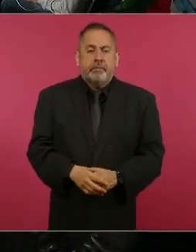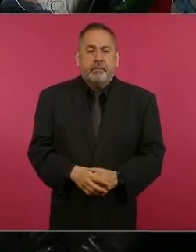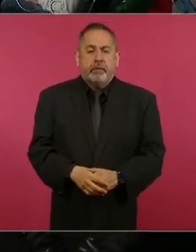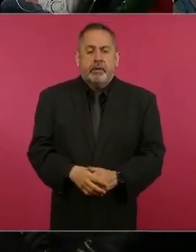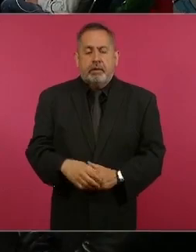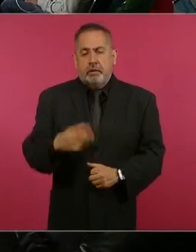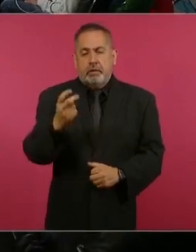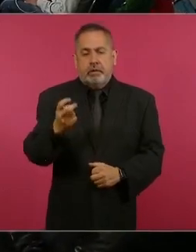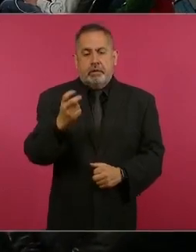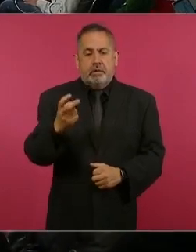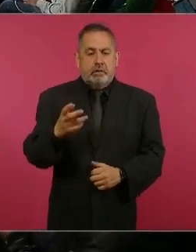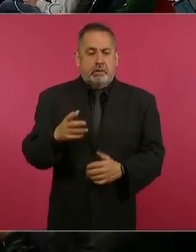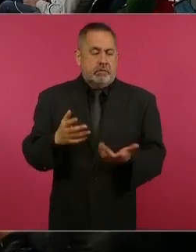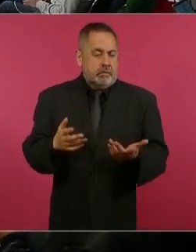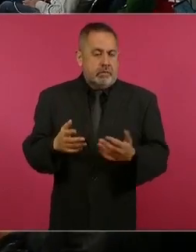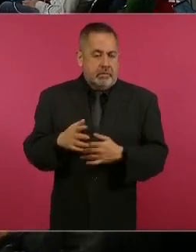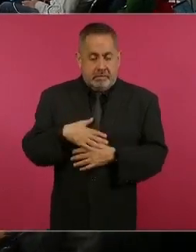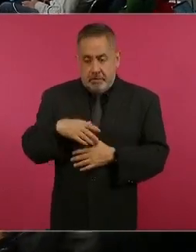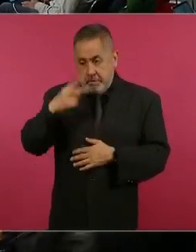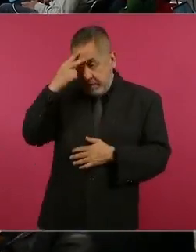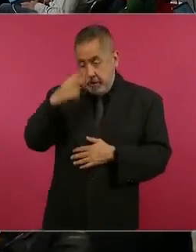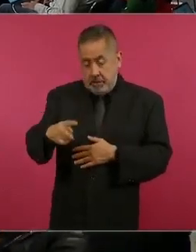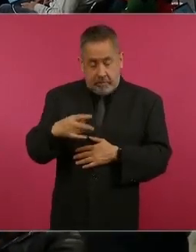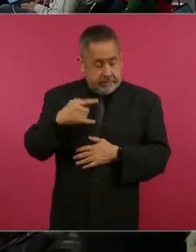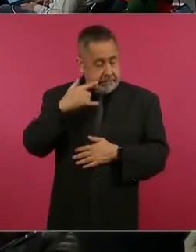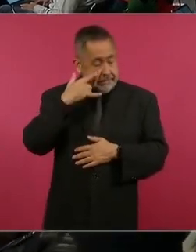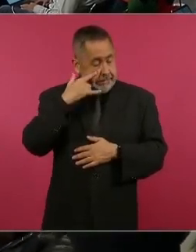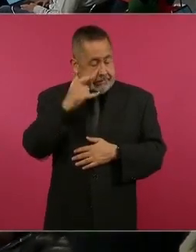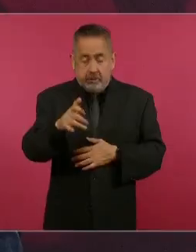Por eso, lo de México es un fenómeno,